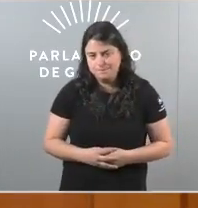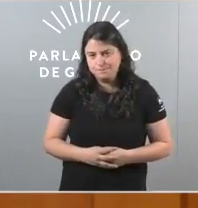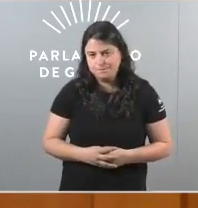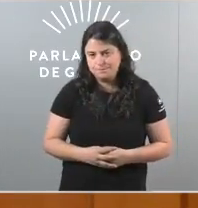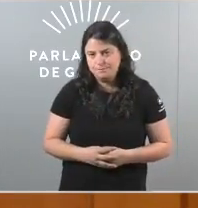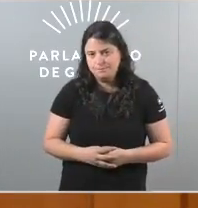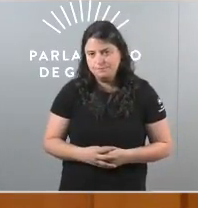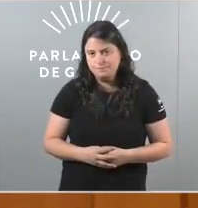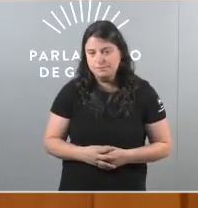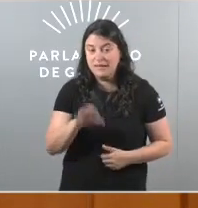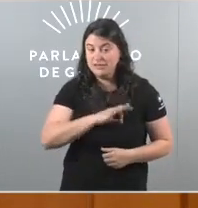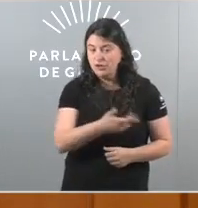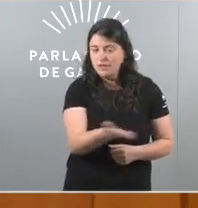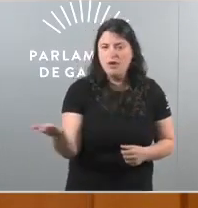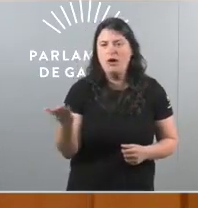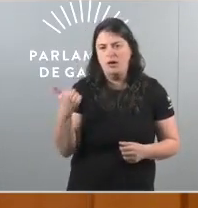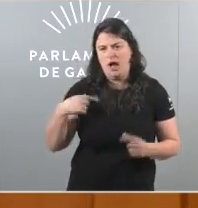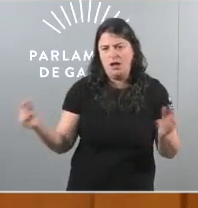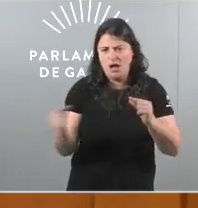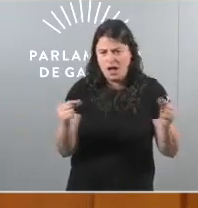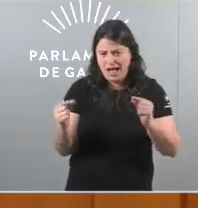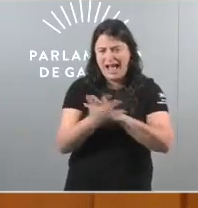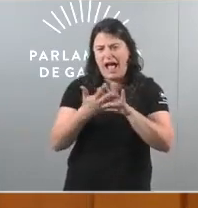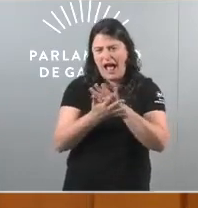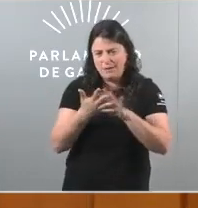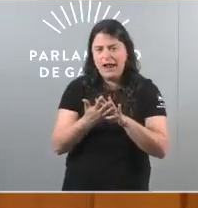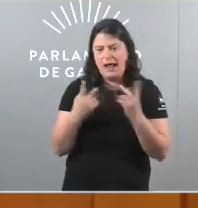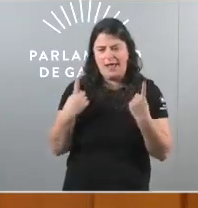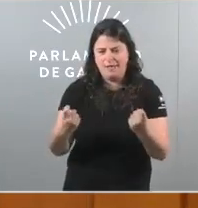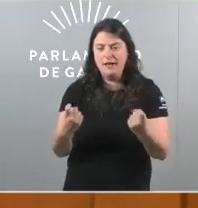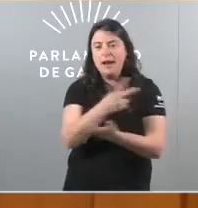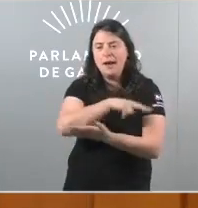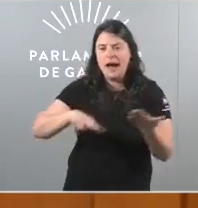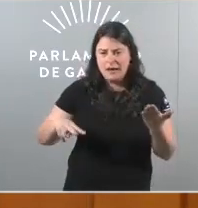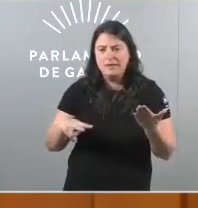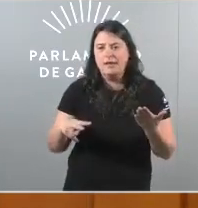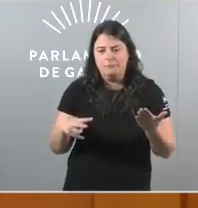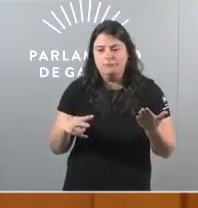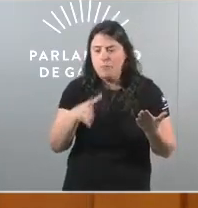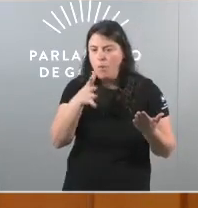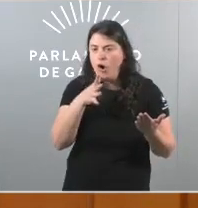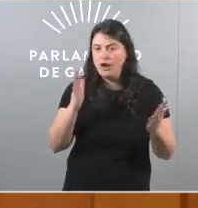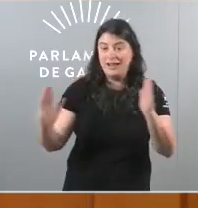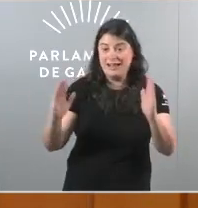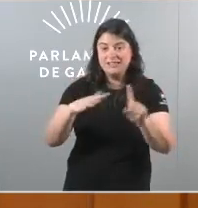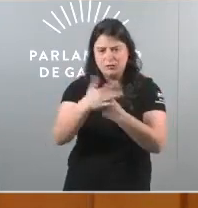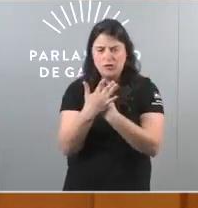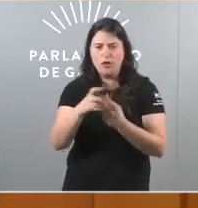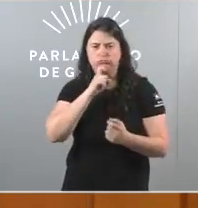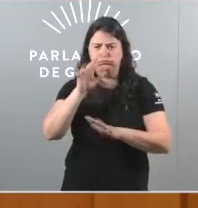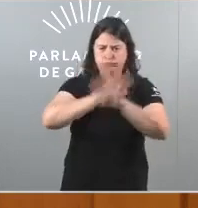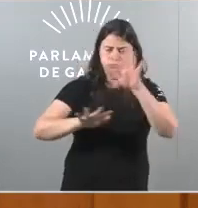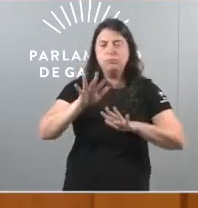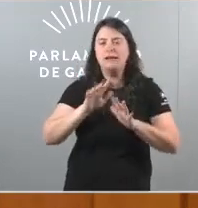moitos moitos os debates que Galiza debe de afrontar nun contexto complexo e